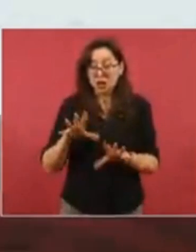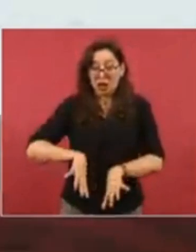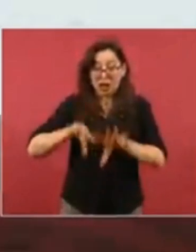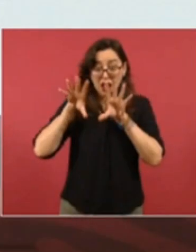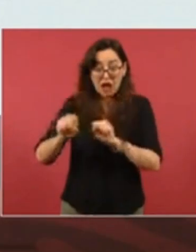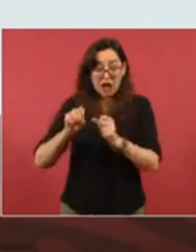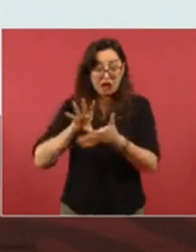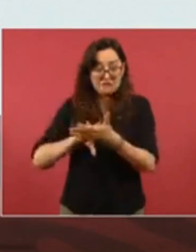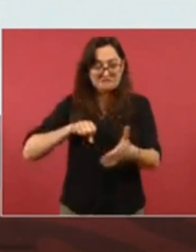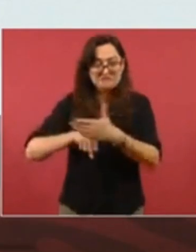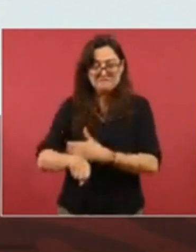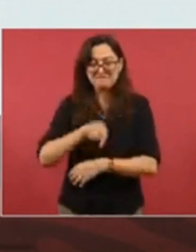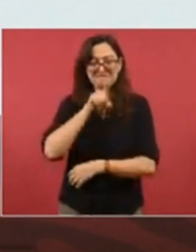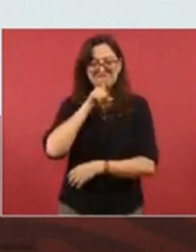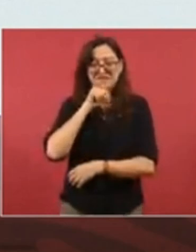asesinar